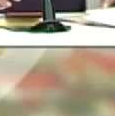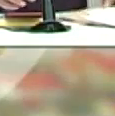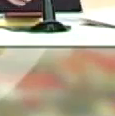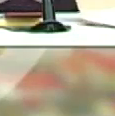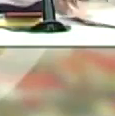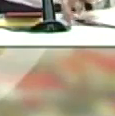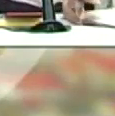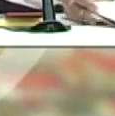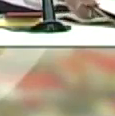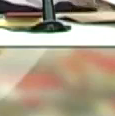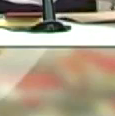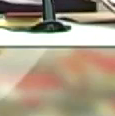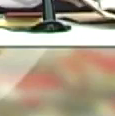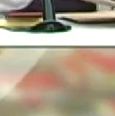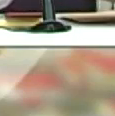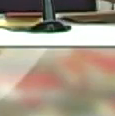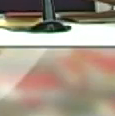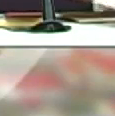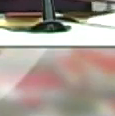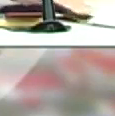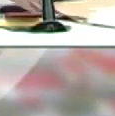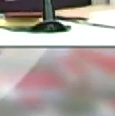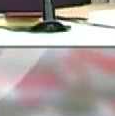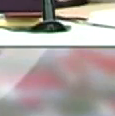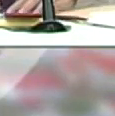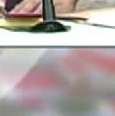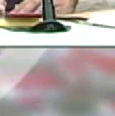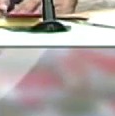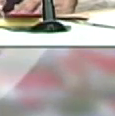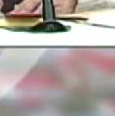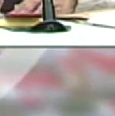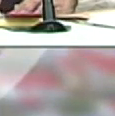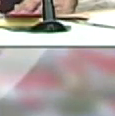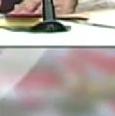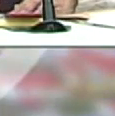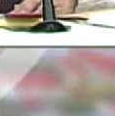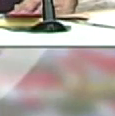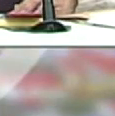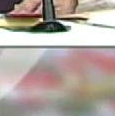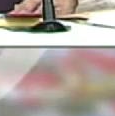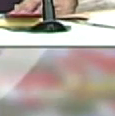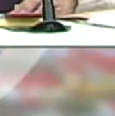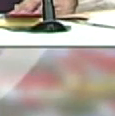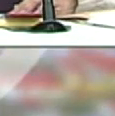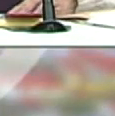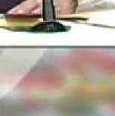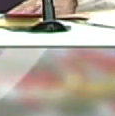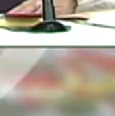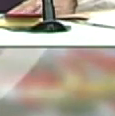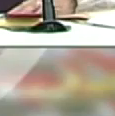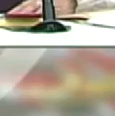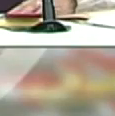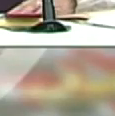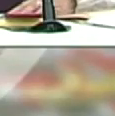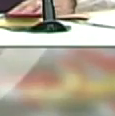Compañero, compañera. Muy bonito el lugar donde están, ahí en el Palacio Presidencial.